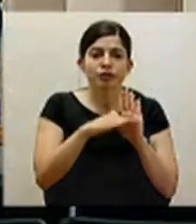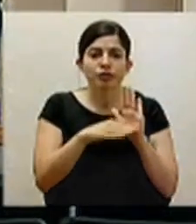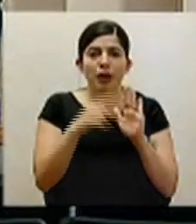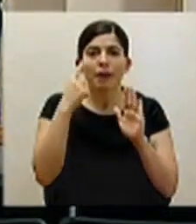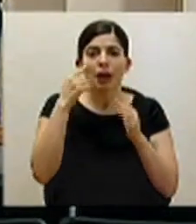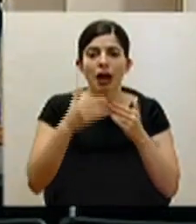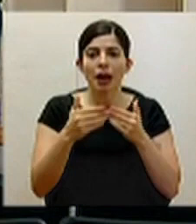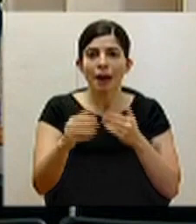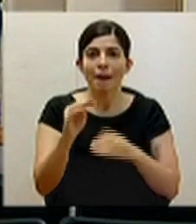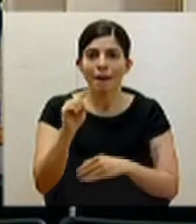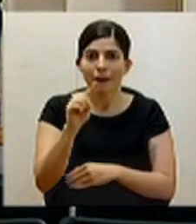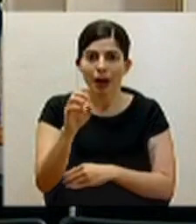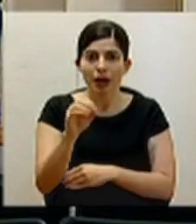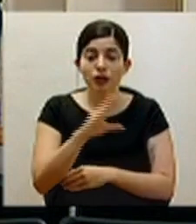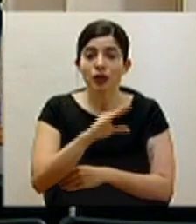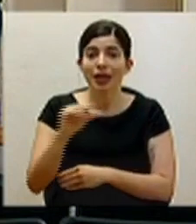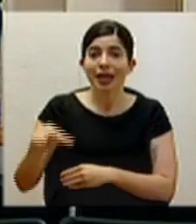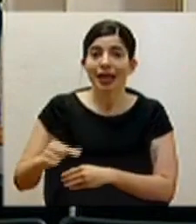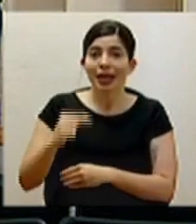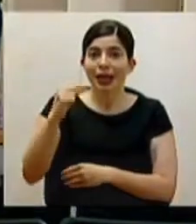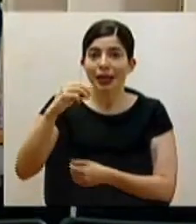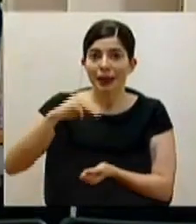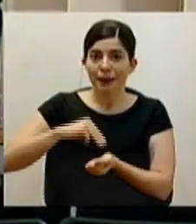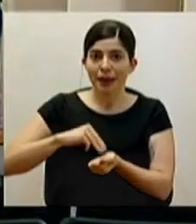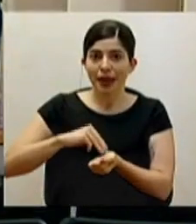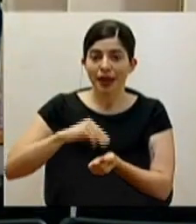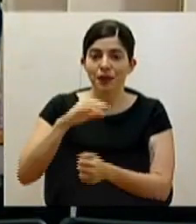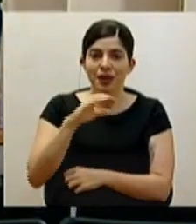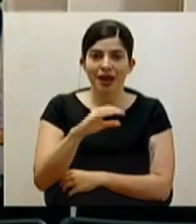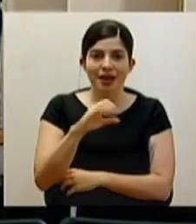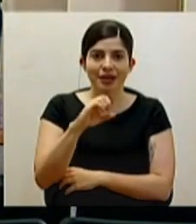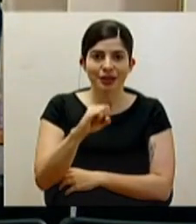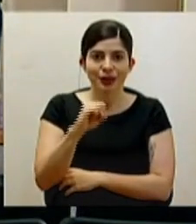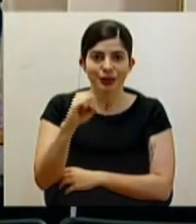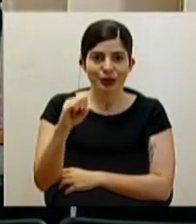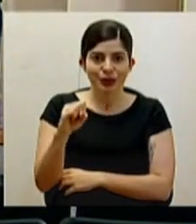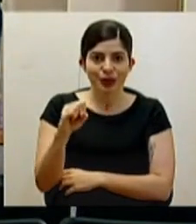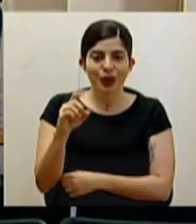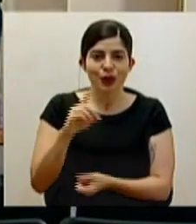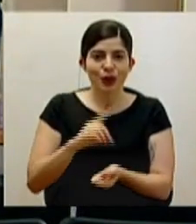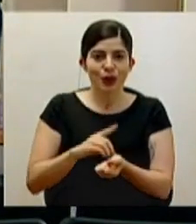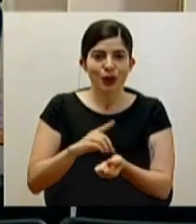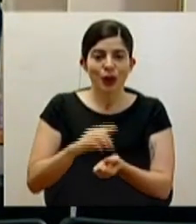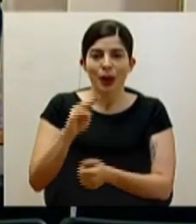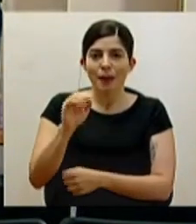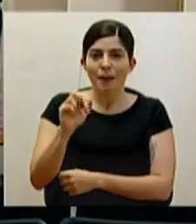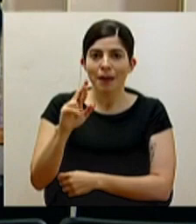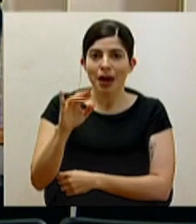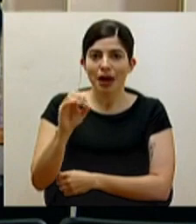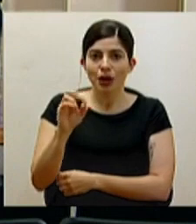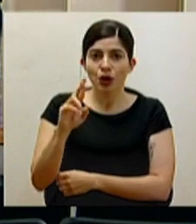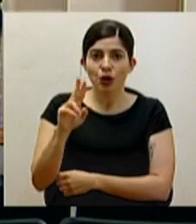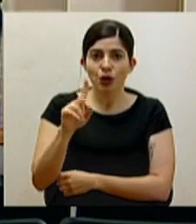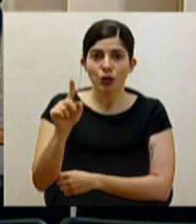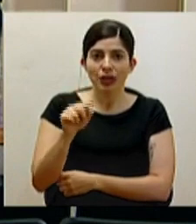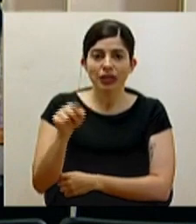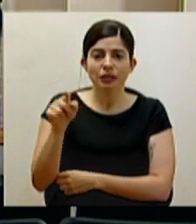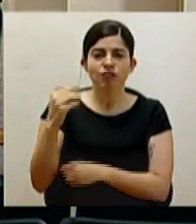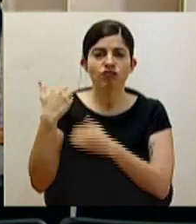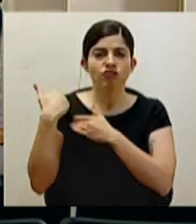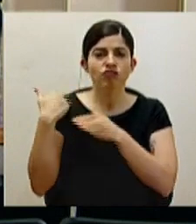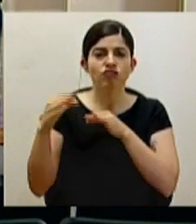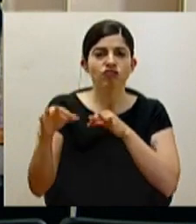marzo. Y el gerente médico de la Caja Costarricense de Seguro Social, doctor Mario Ruiz, quien nos hablará sobre el proceso